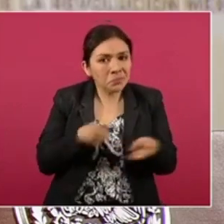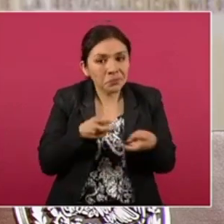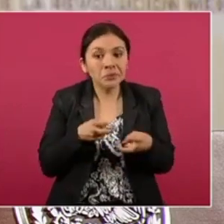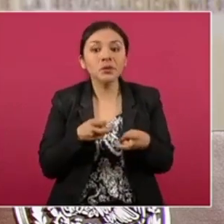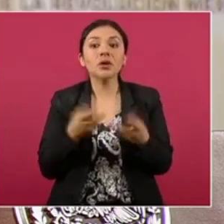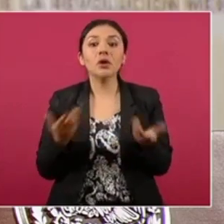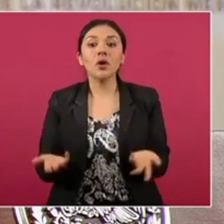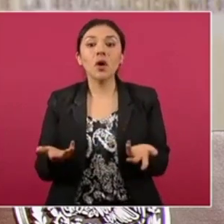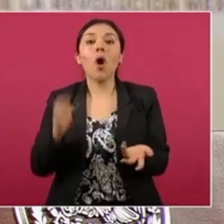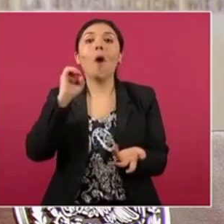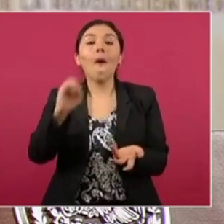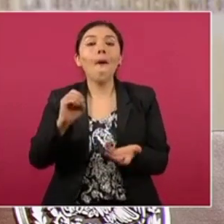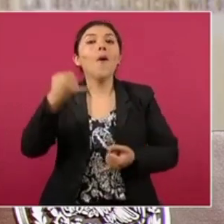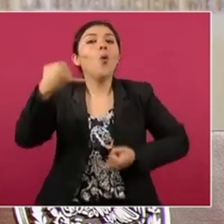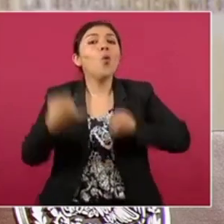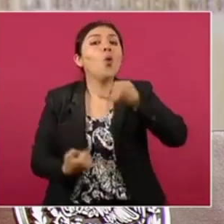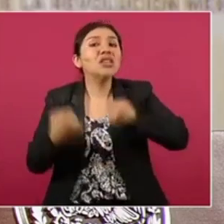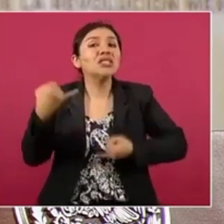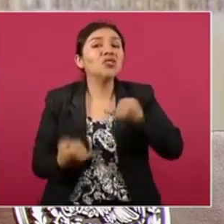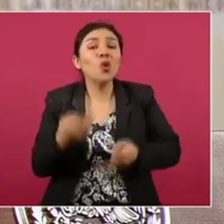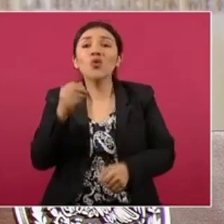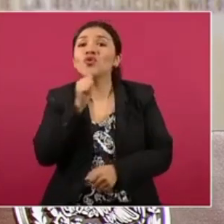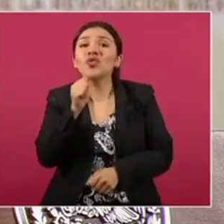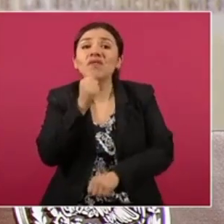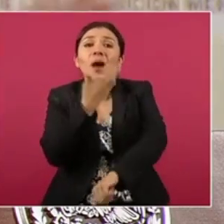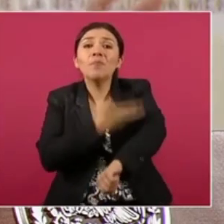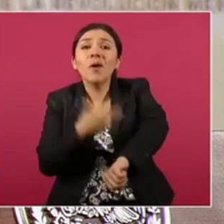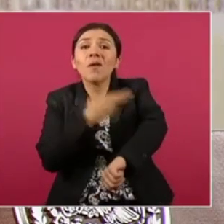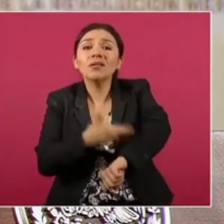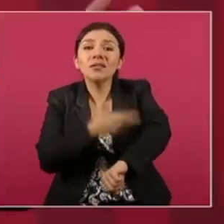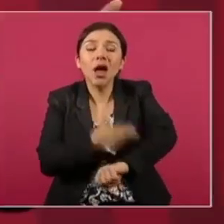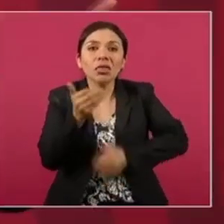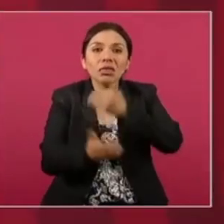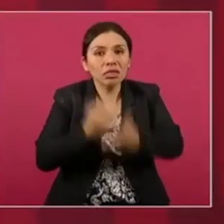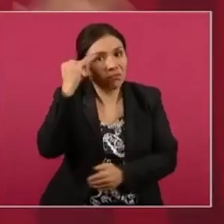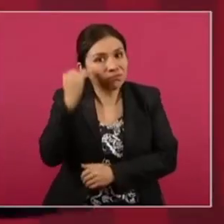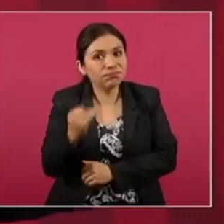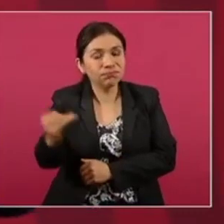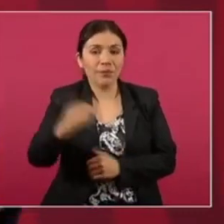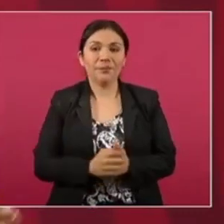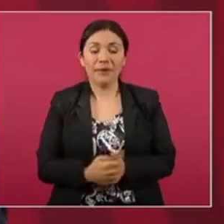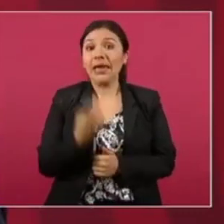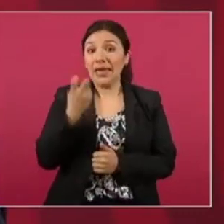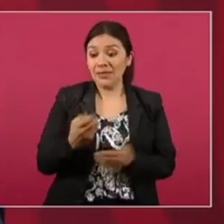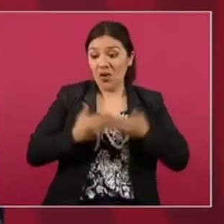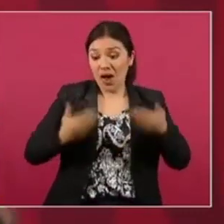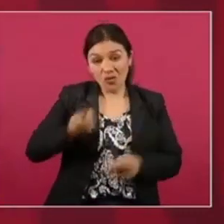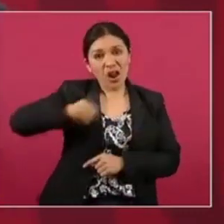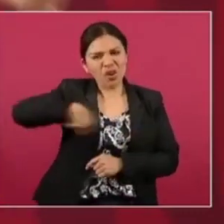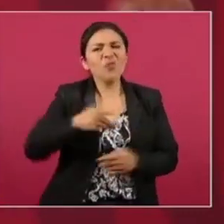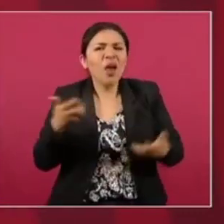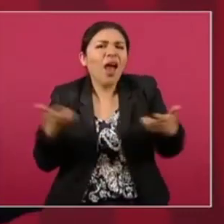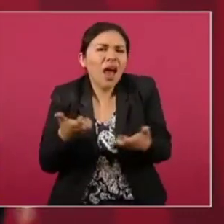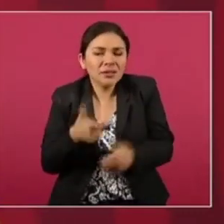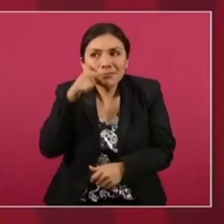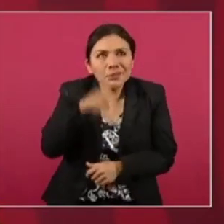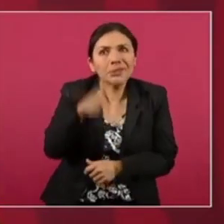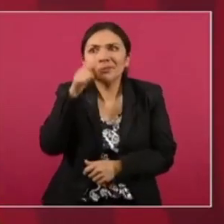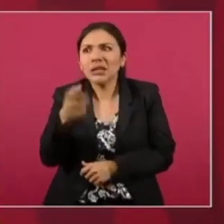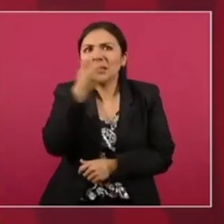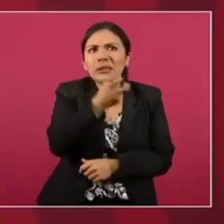o de juicios que están en proceso. Entonces, ¿qué estamos haciendo ante esta